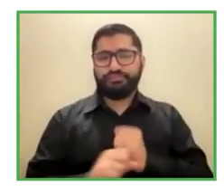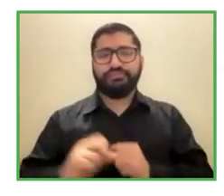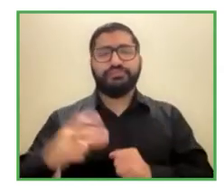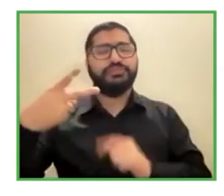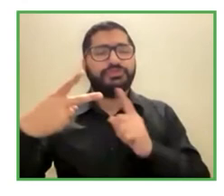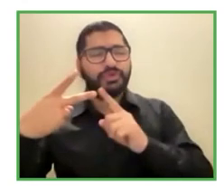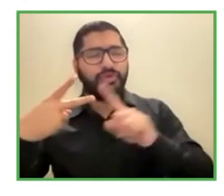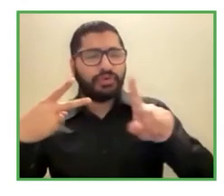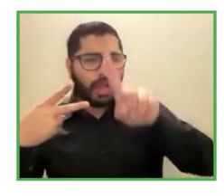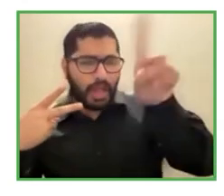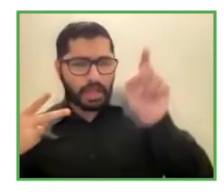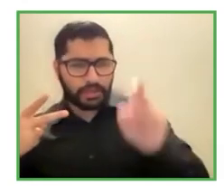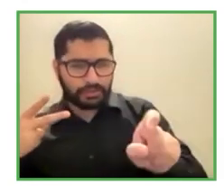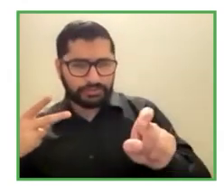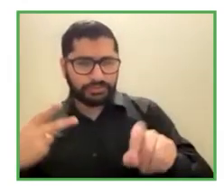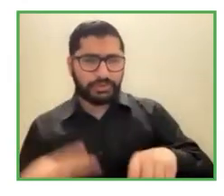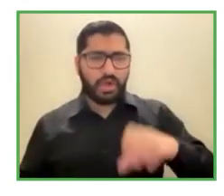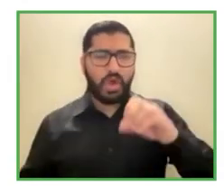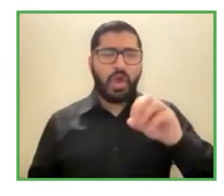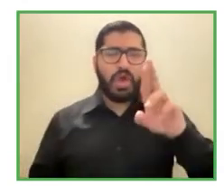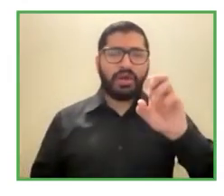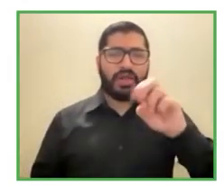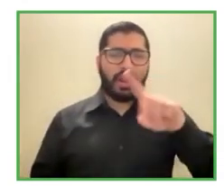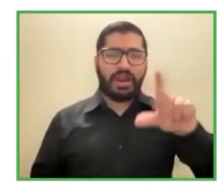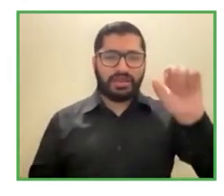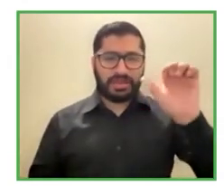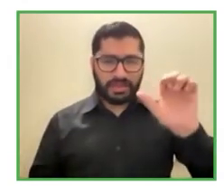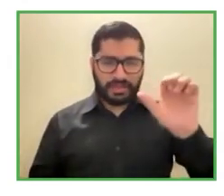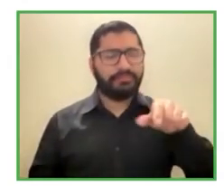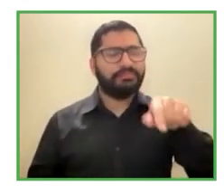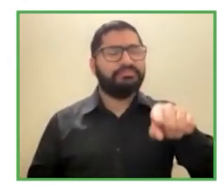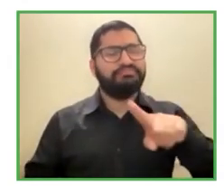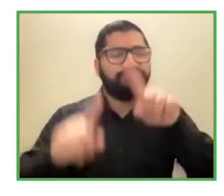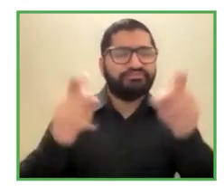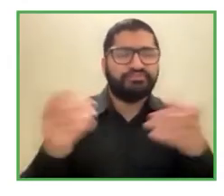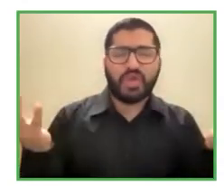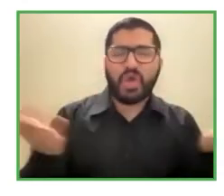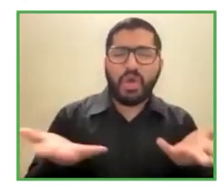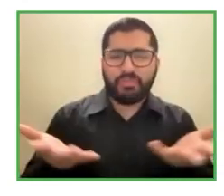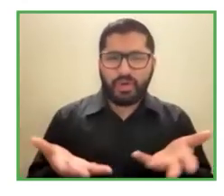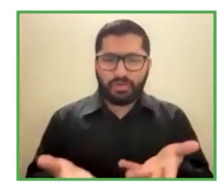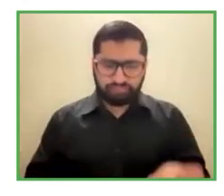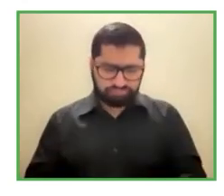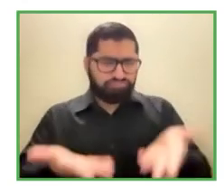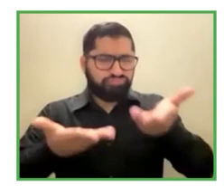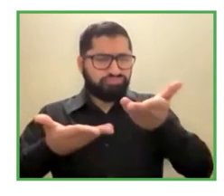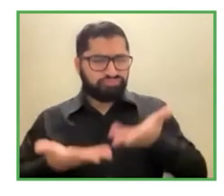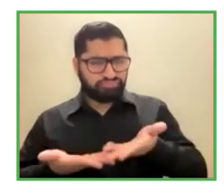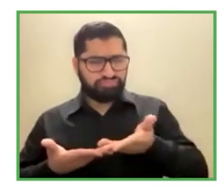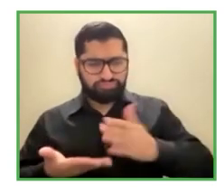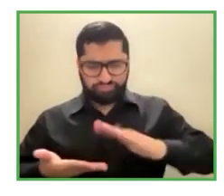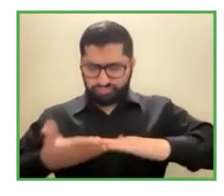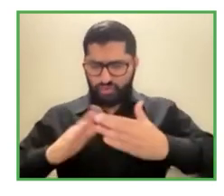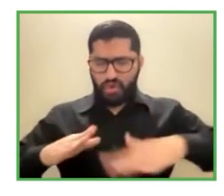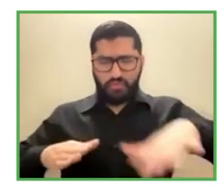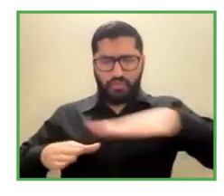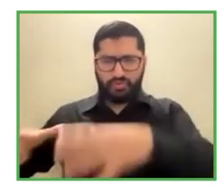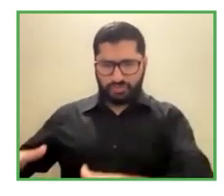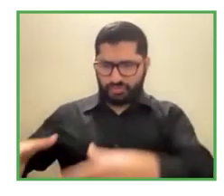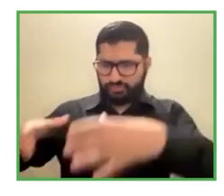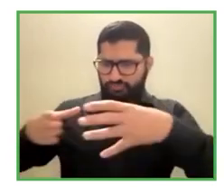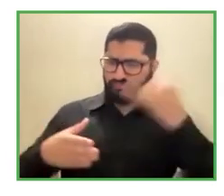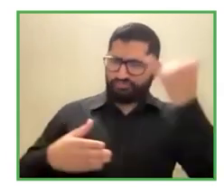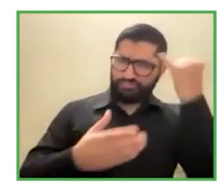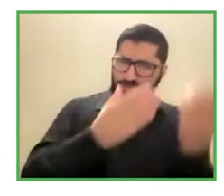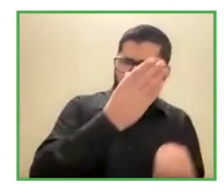Cornelia ¿cómo ha recibido la comunidad la iniciativa o el proyecto que ustedes han desarrollado? cuéntanos